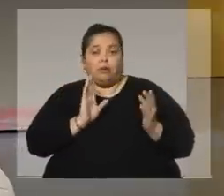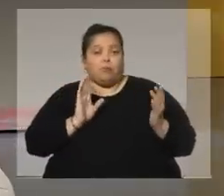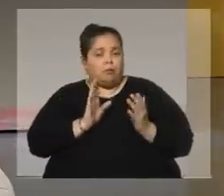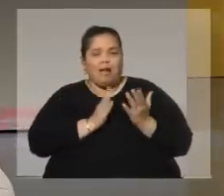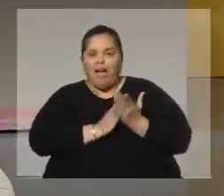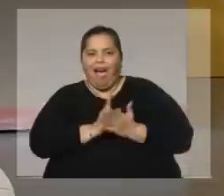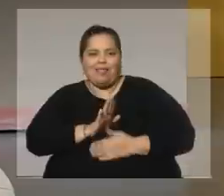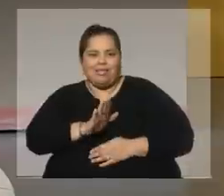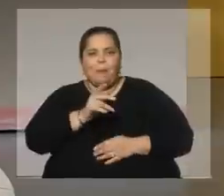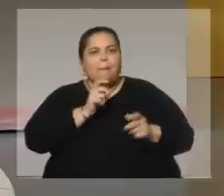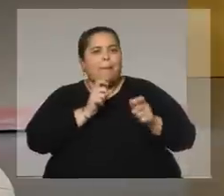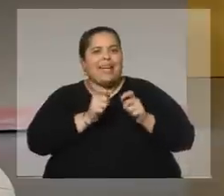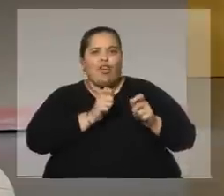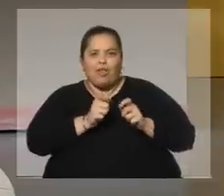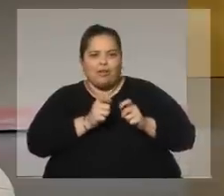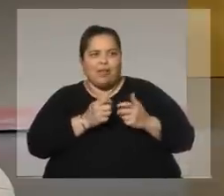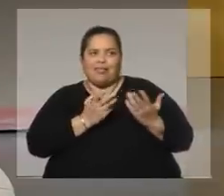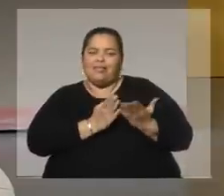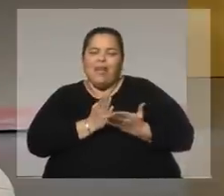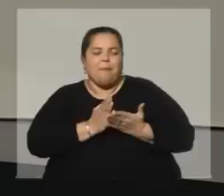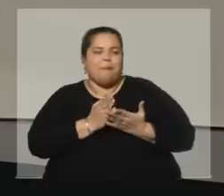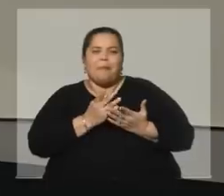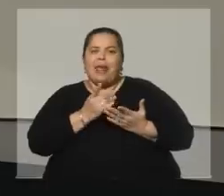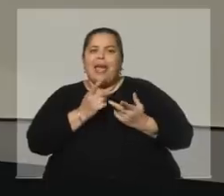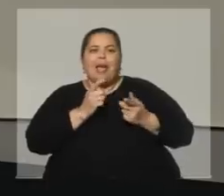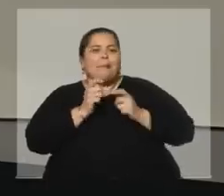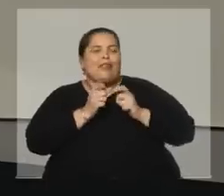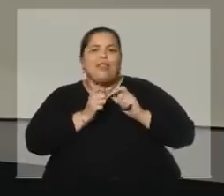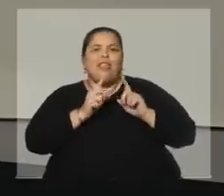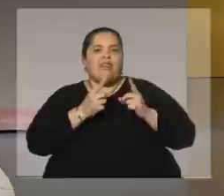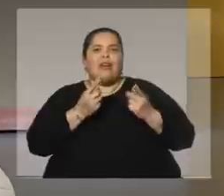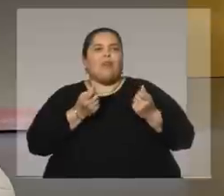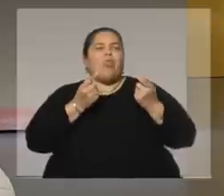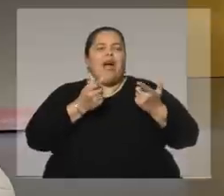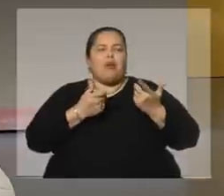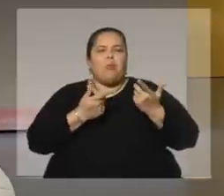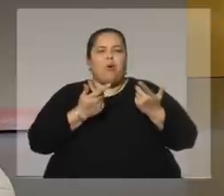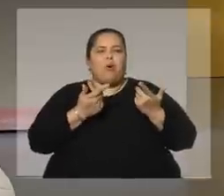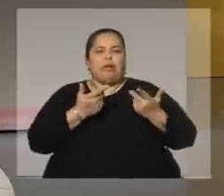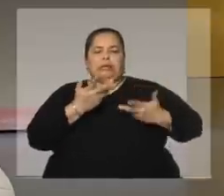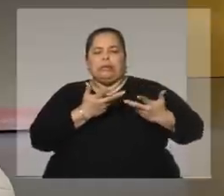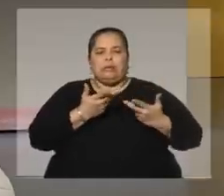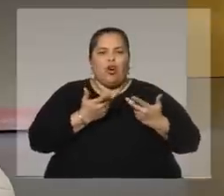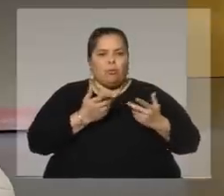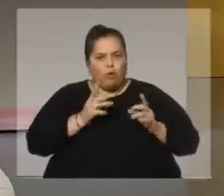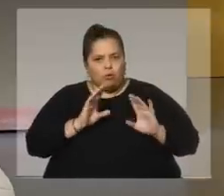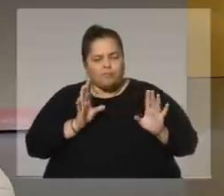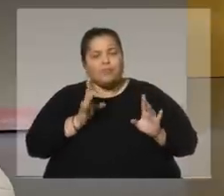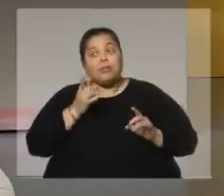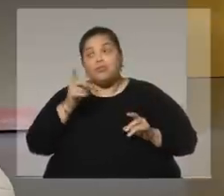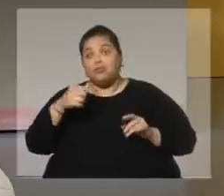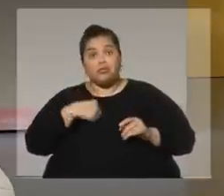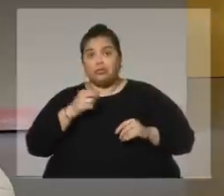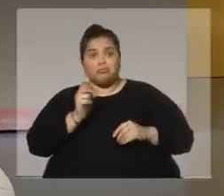el periodista en un montón de cosas, el incomodar como tiene que ser el periodista. Yo no. Yo soy directamente un